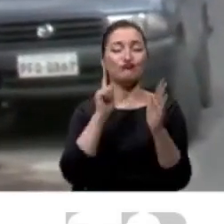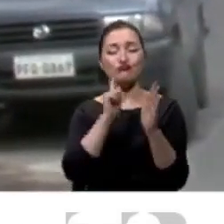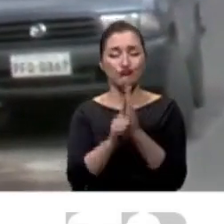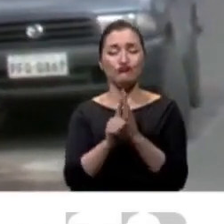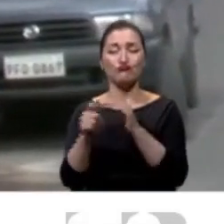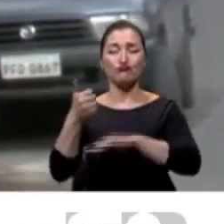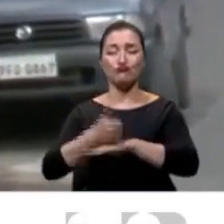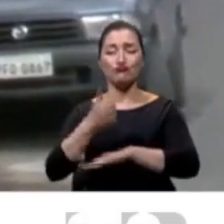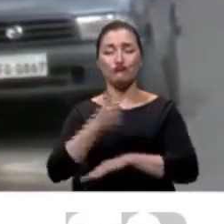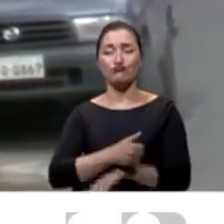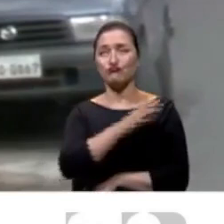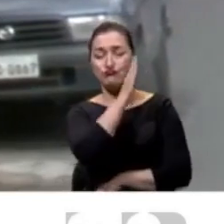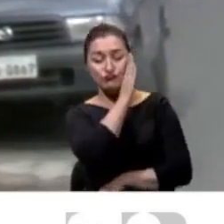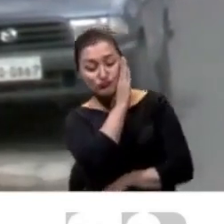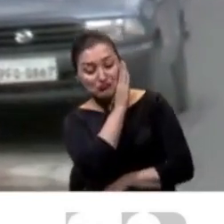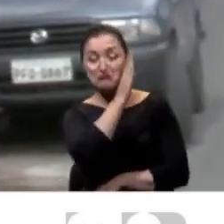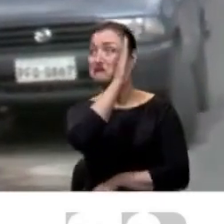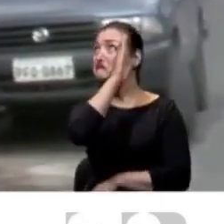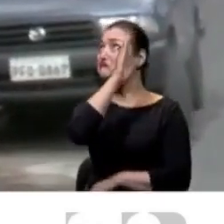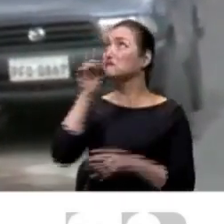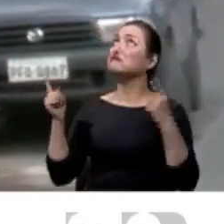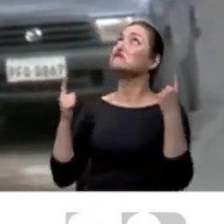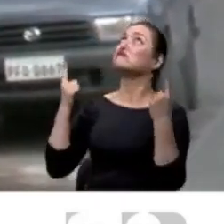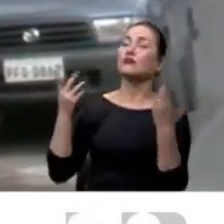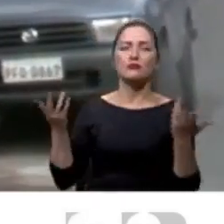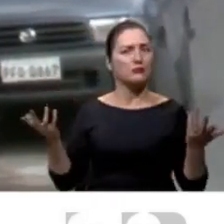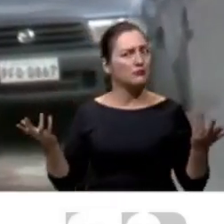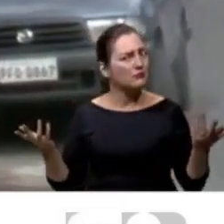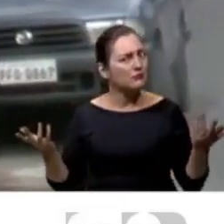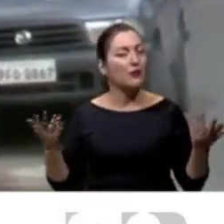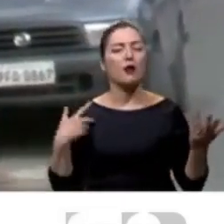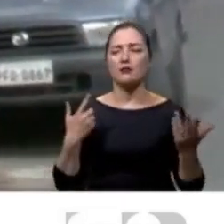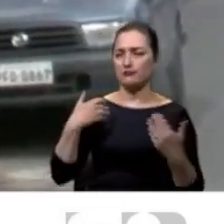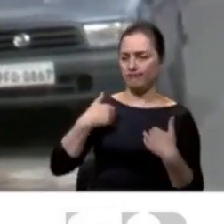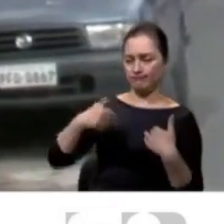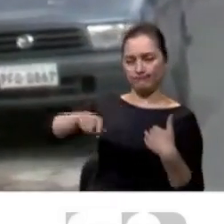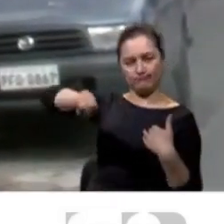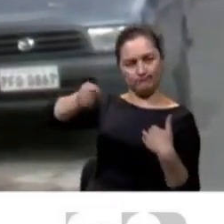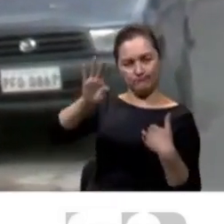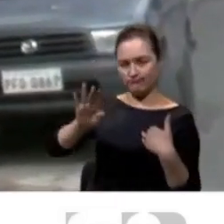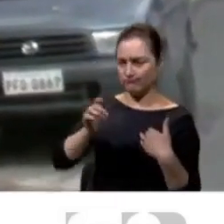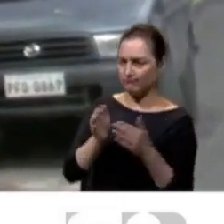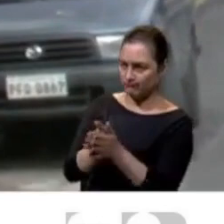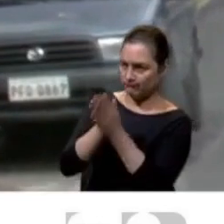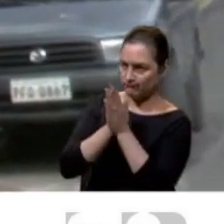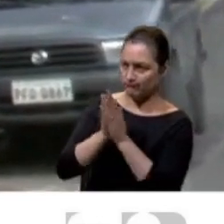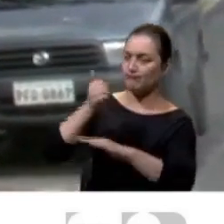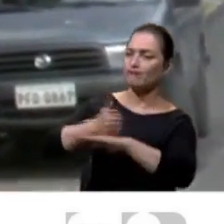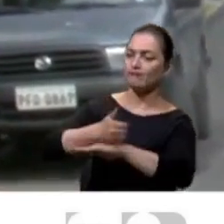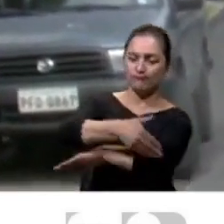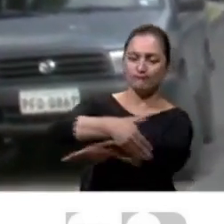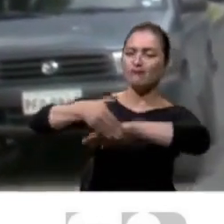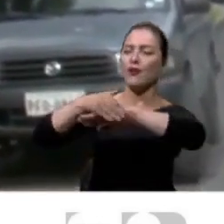Sin embargo, las autoridades no han hecho, no han hecho caso. Aún a su pedido y nosotros nos unimos a este llamado. La calle es justamente Marieta de